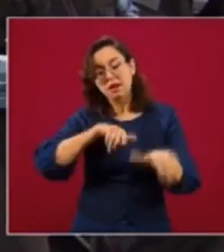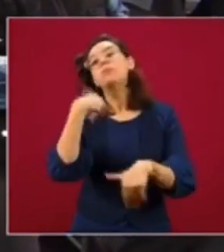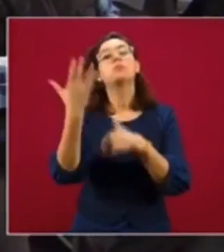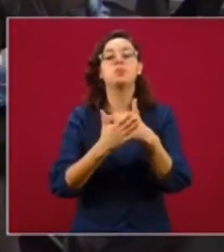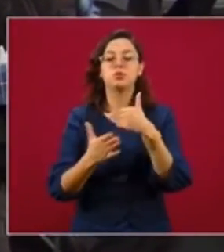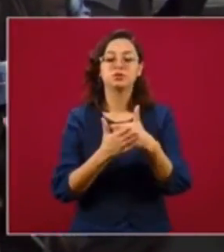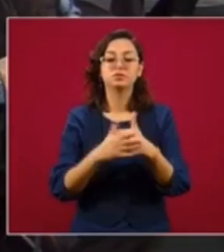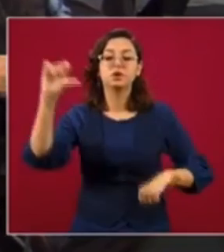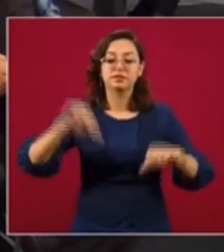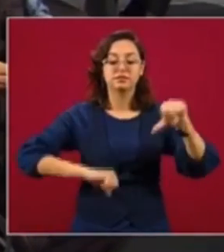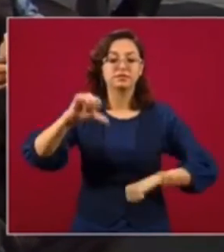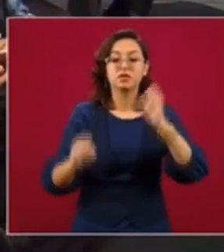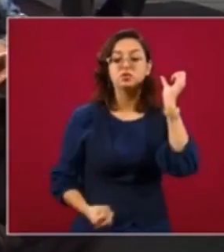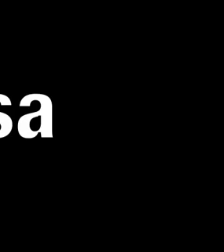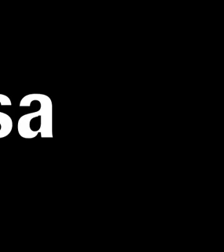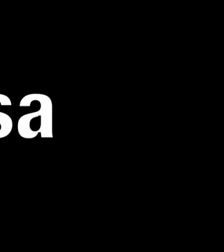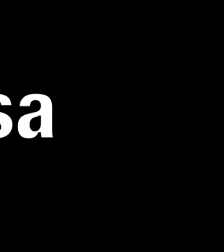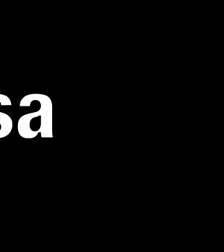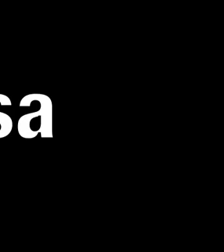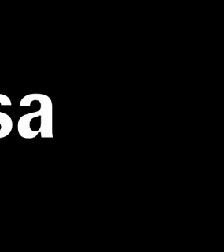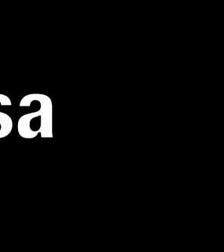a la nueva normalidad.